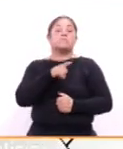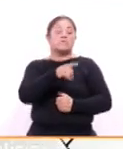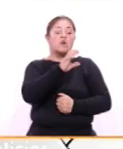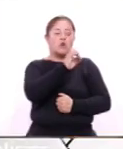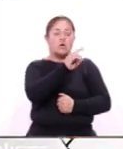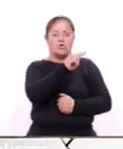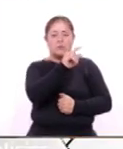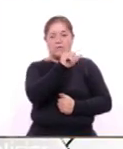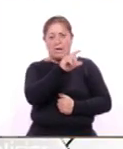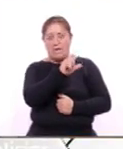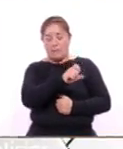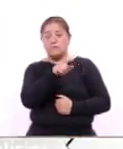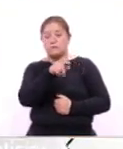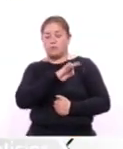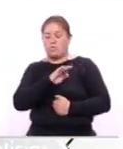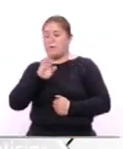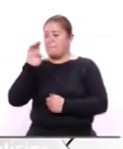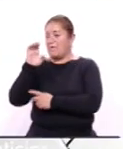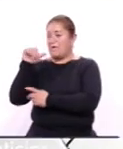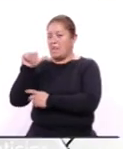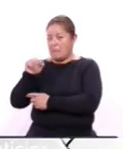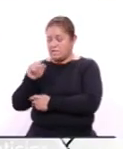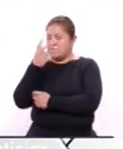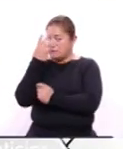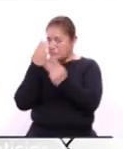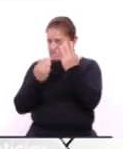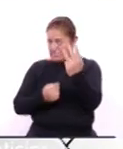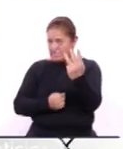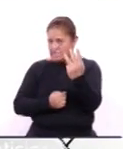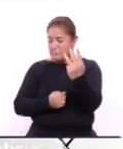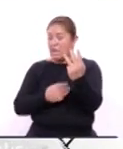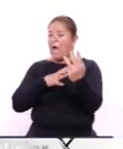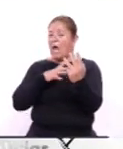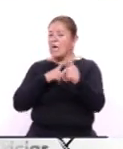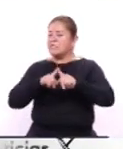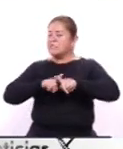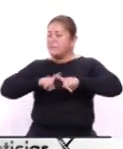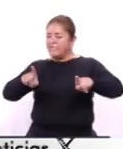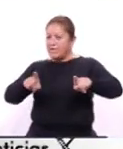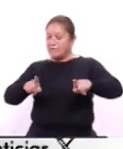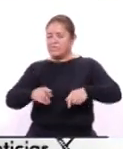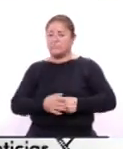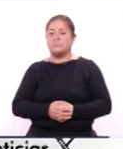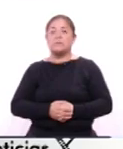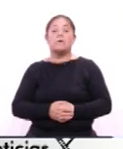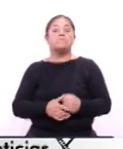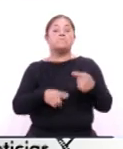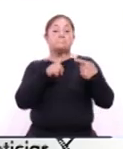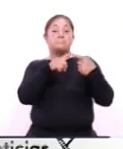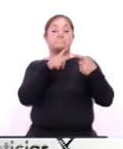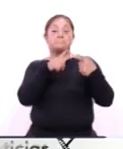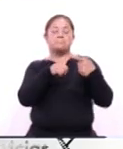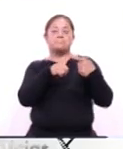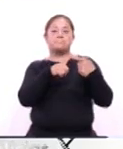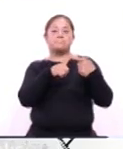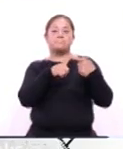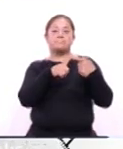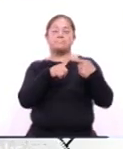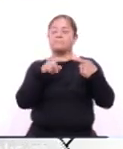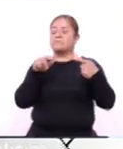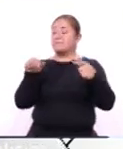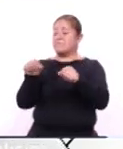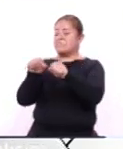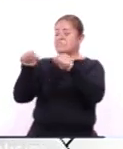aspirar a tres tipos de becas contamos con tres modalidades de beca la primera que es por parte del